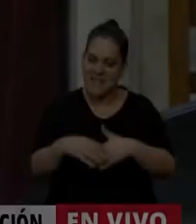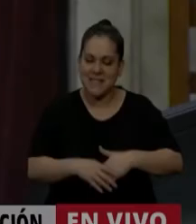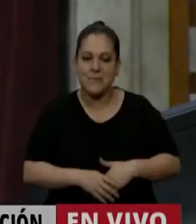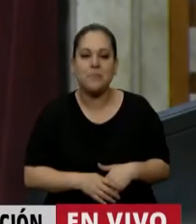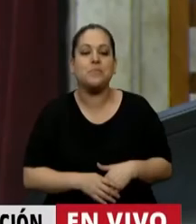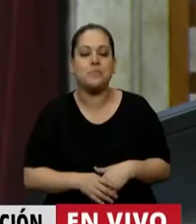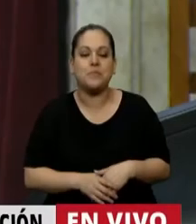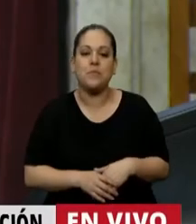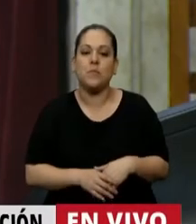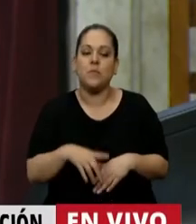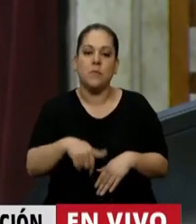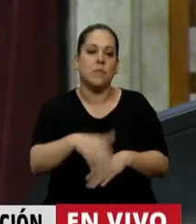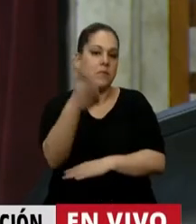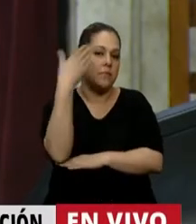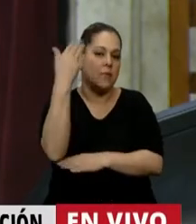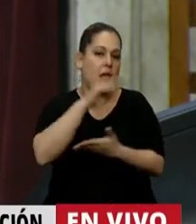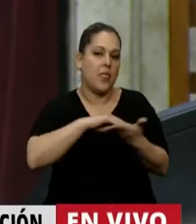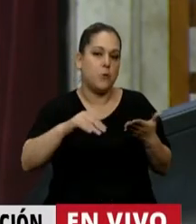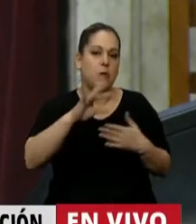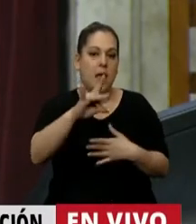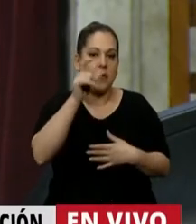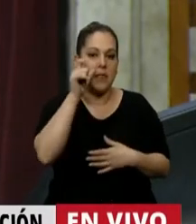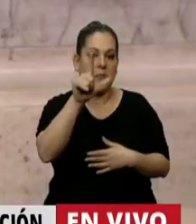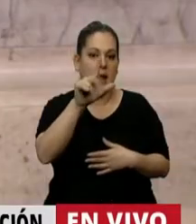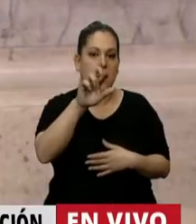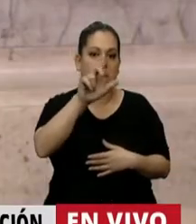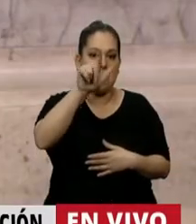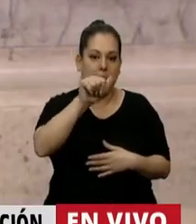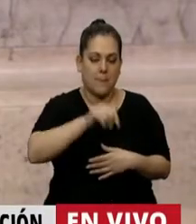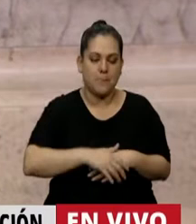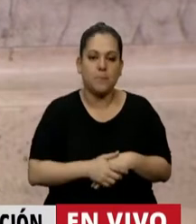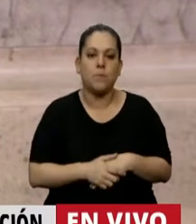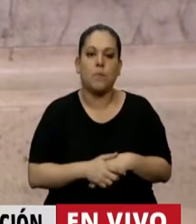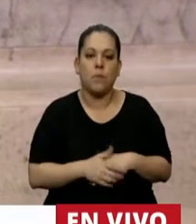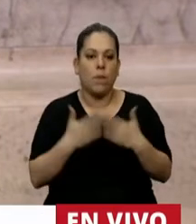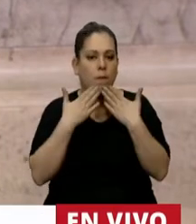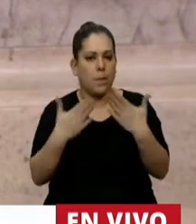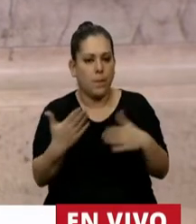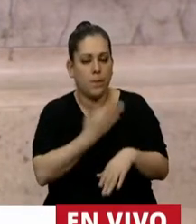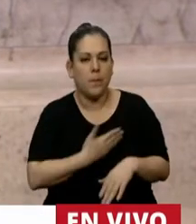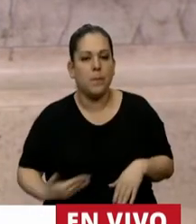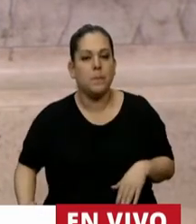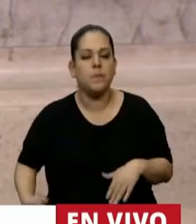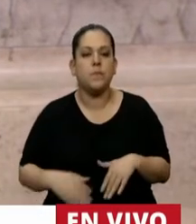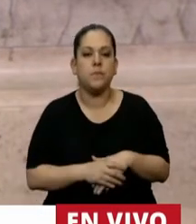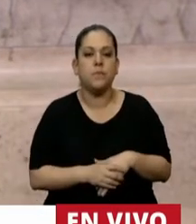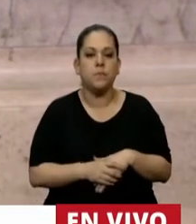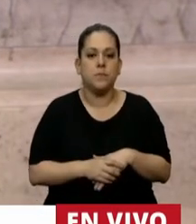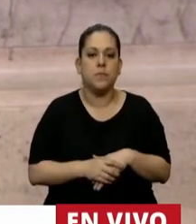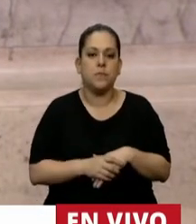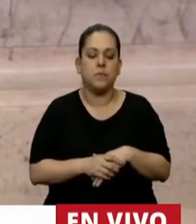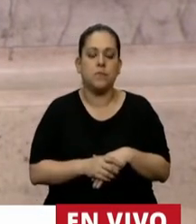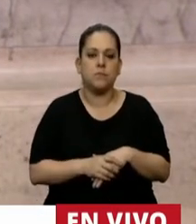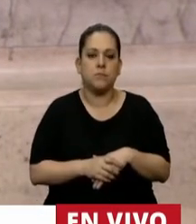En el uso de la palabra, la diputada Romina del Pla. Gracias, Presidente. Bueno, como